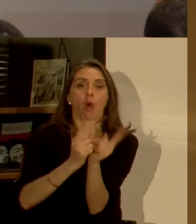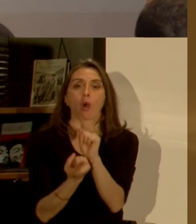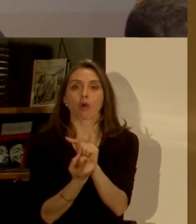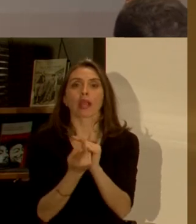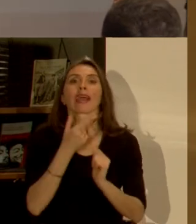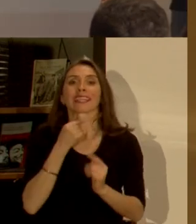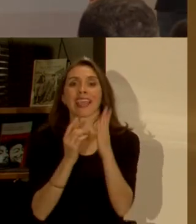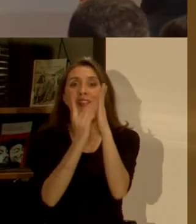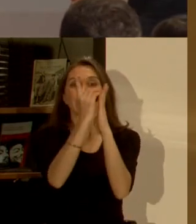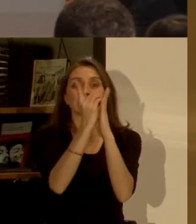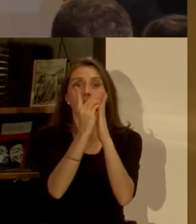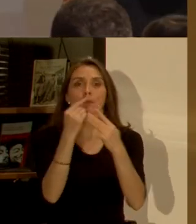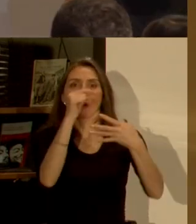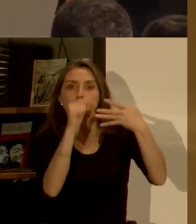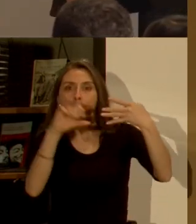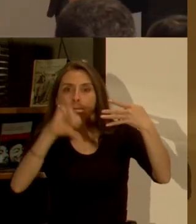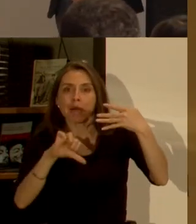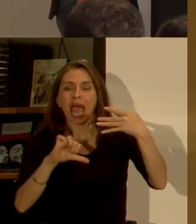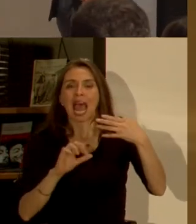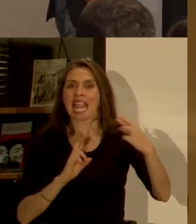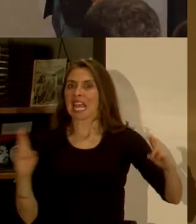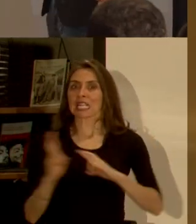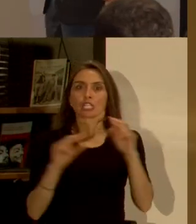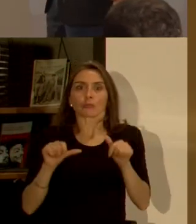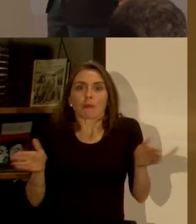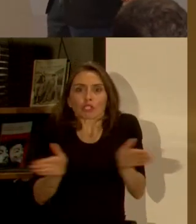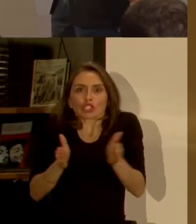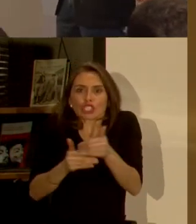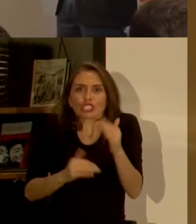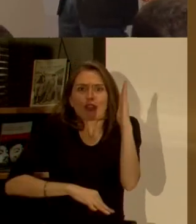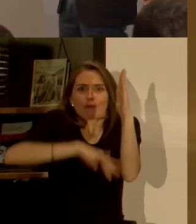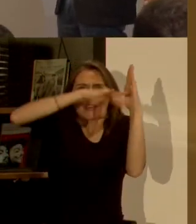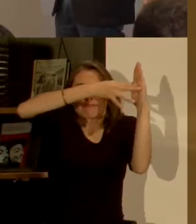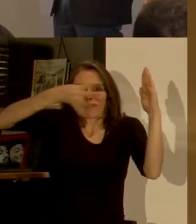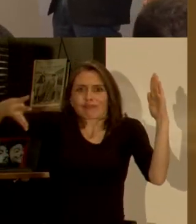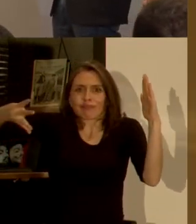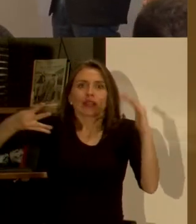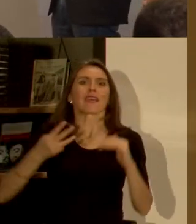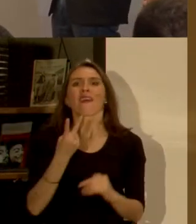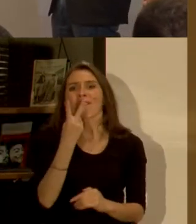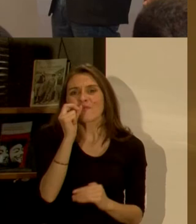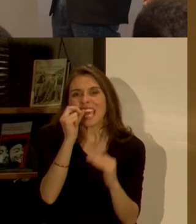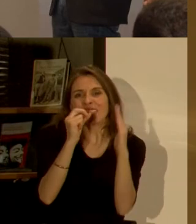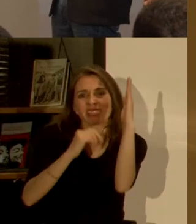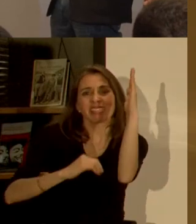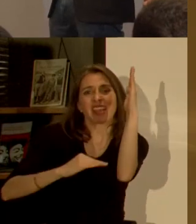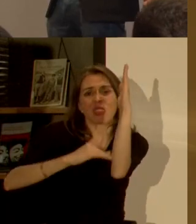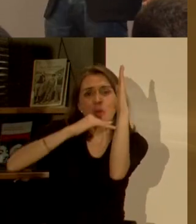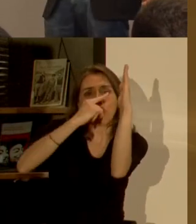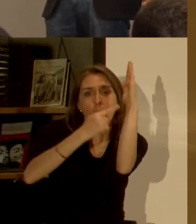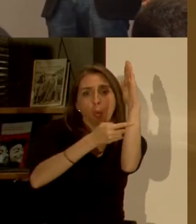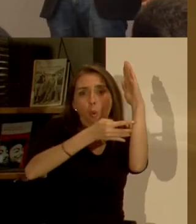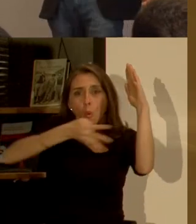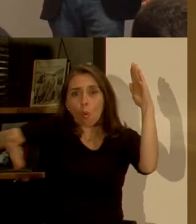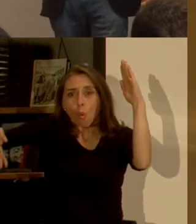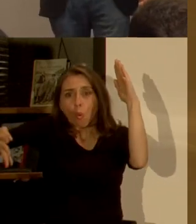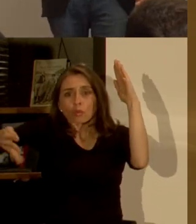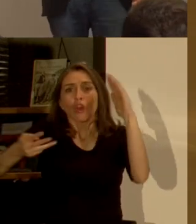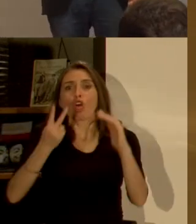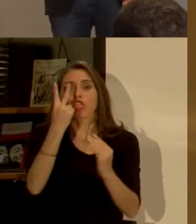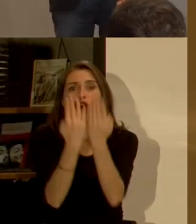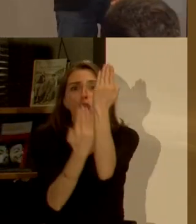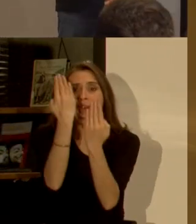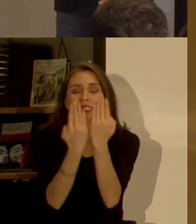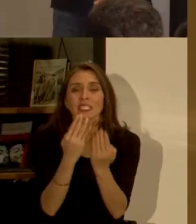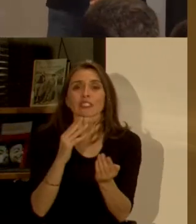al desarrollo conflicto de convivencia 20 departamentos por piso con 2 ascensores de